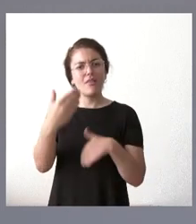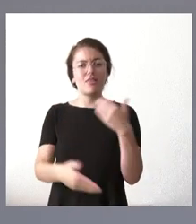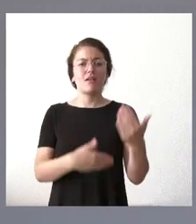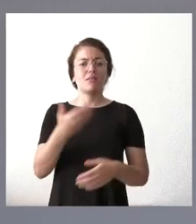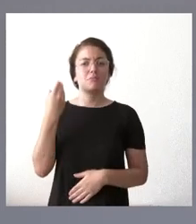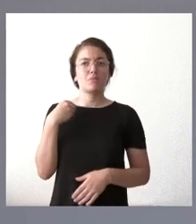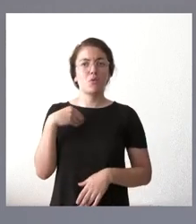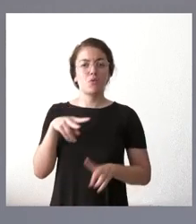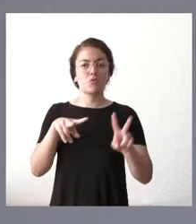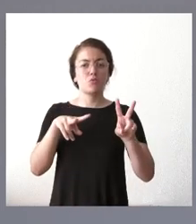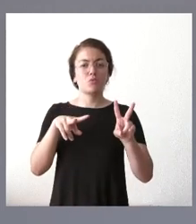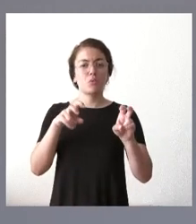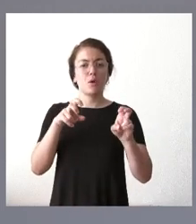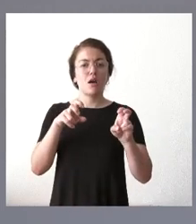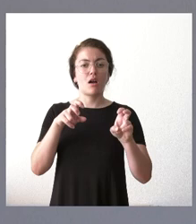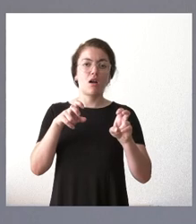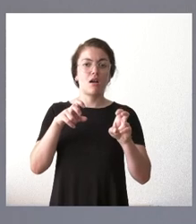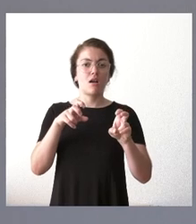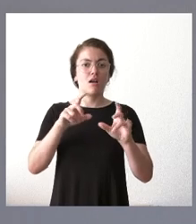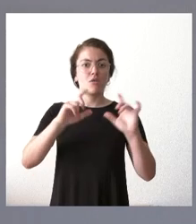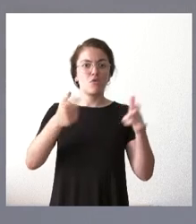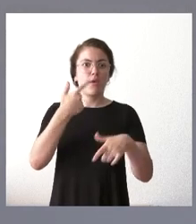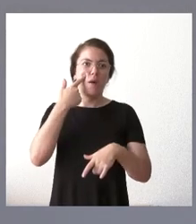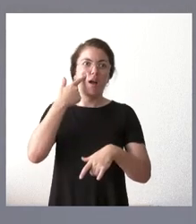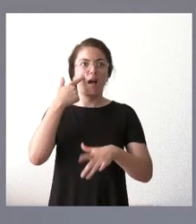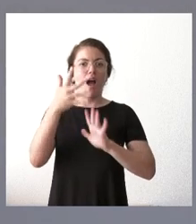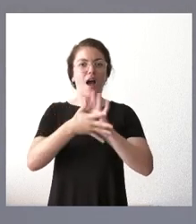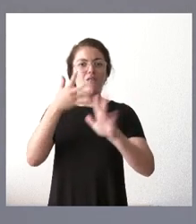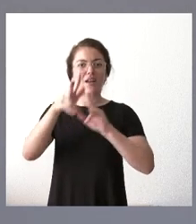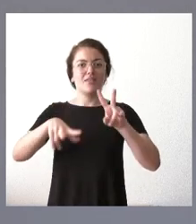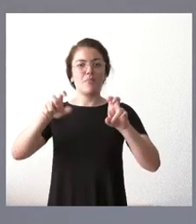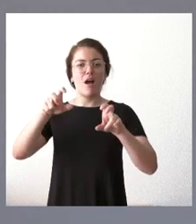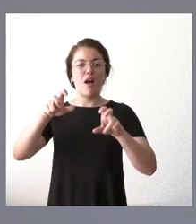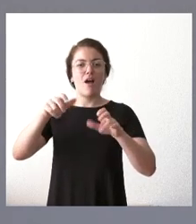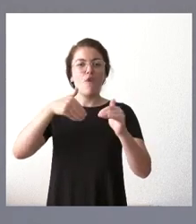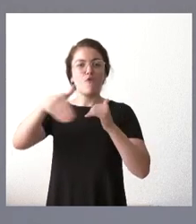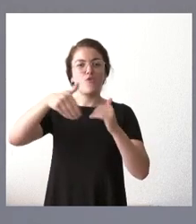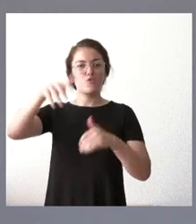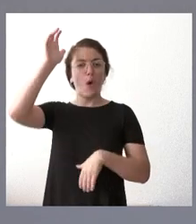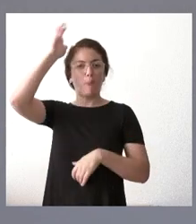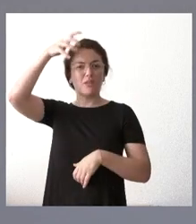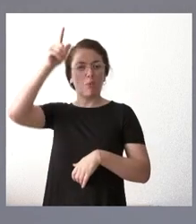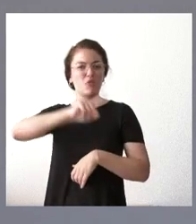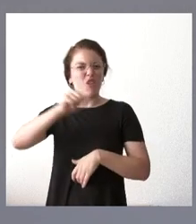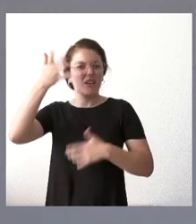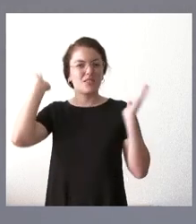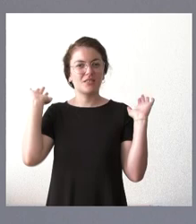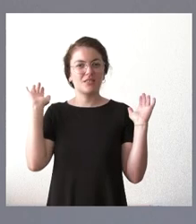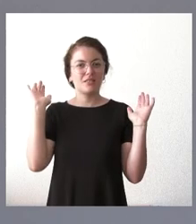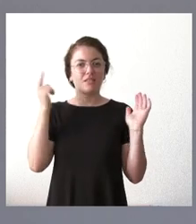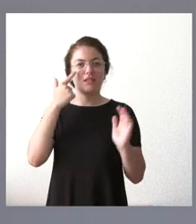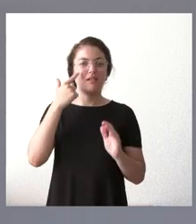esa reunión del futuro de Puigdemont nosotros vamos a hablar en esa reunión de un pacto por la sanidad de un